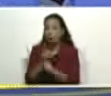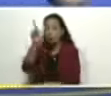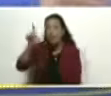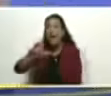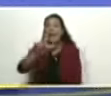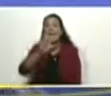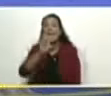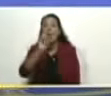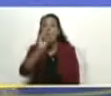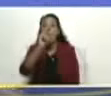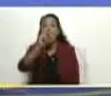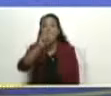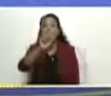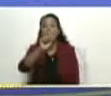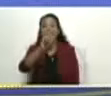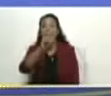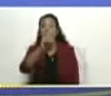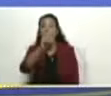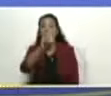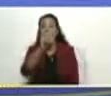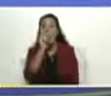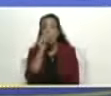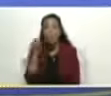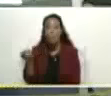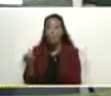Leonardo Montezuma Leonardo